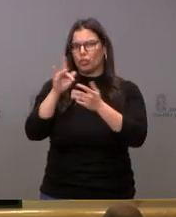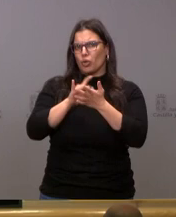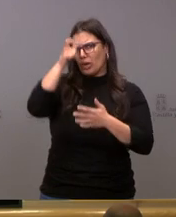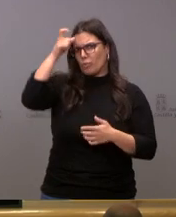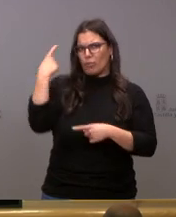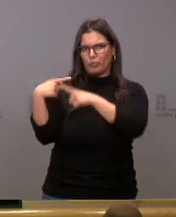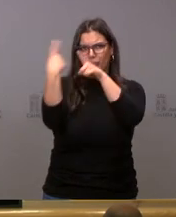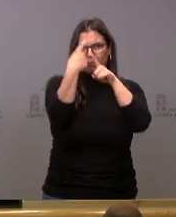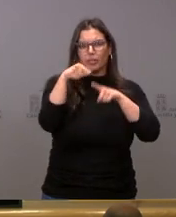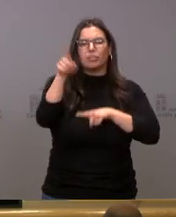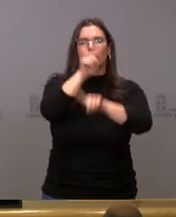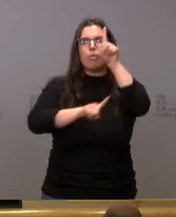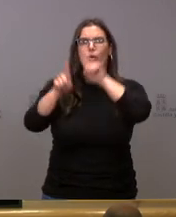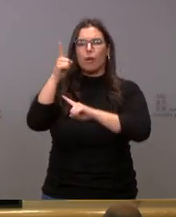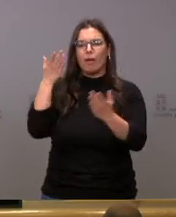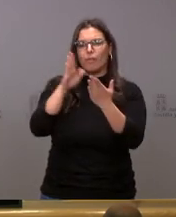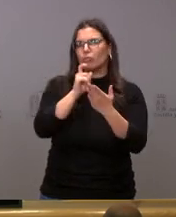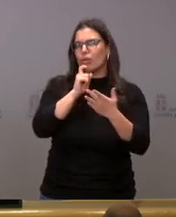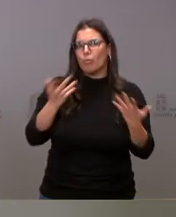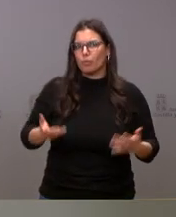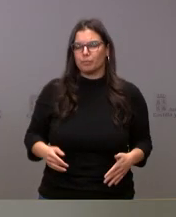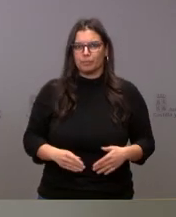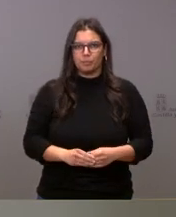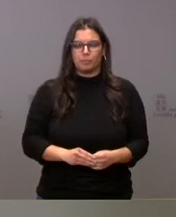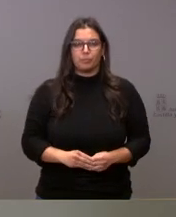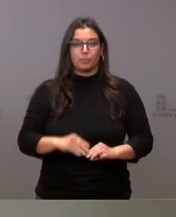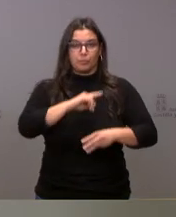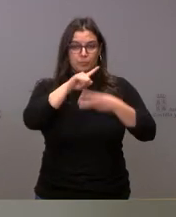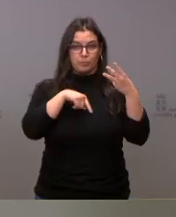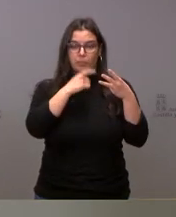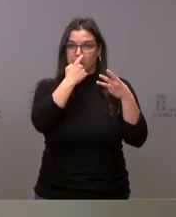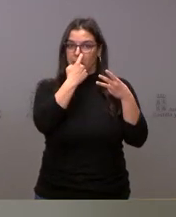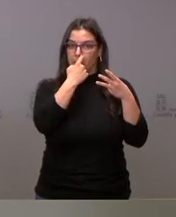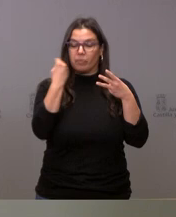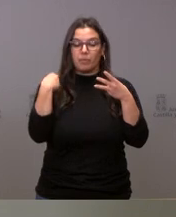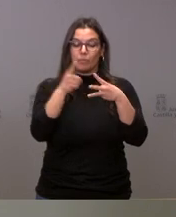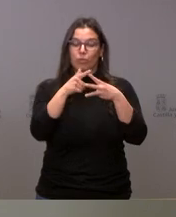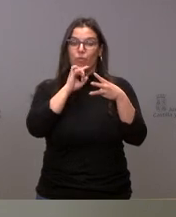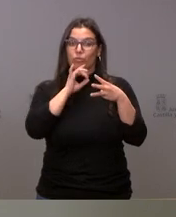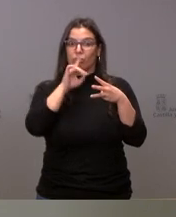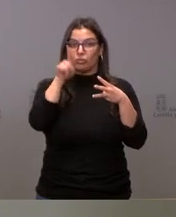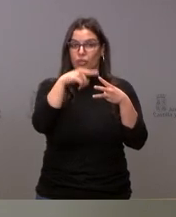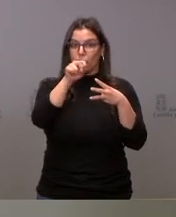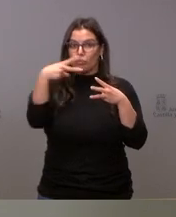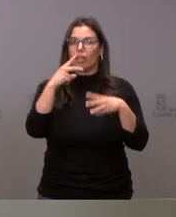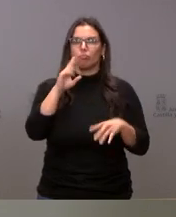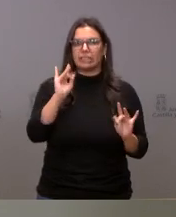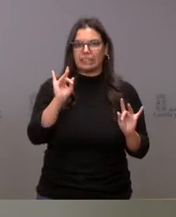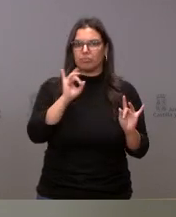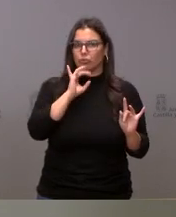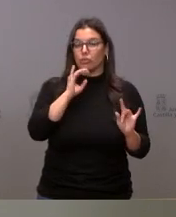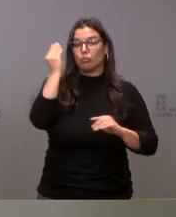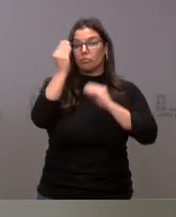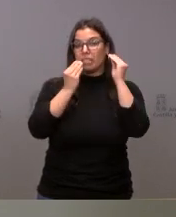piensan afrontar este problema que se presenta? Empezando por si nos encontramos satisfechos con los resultados, sí. Preveíamos